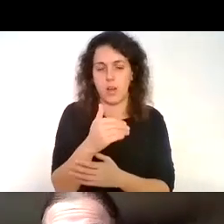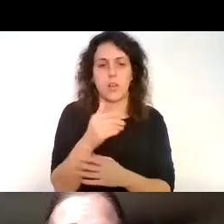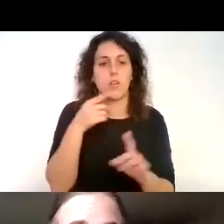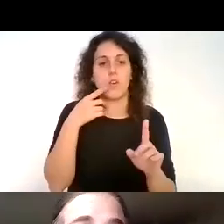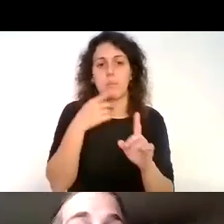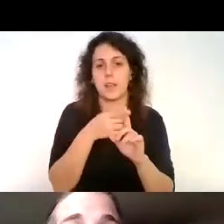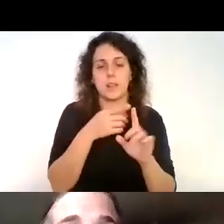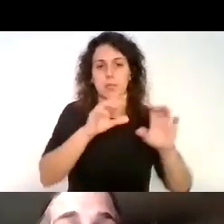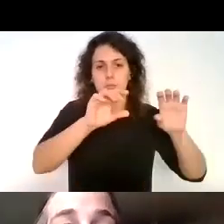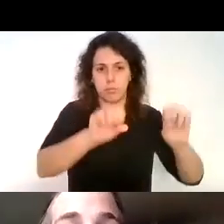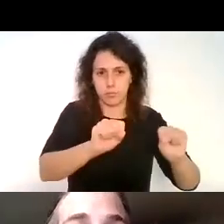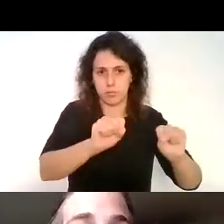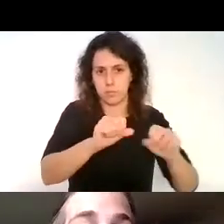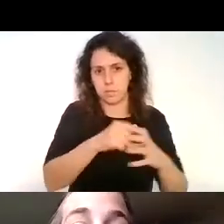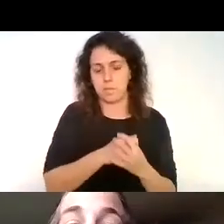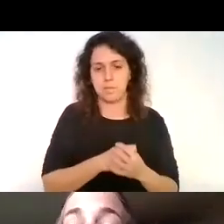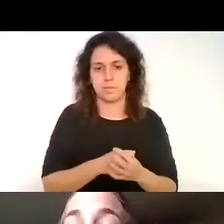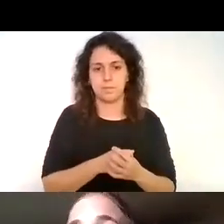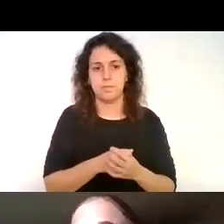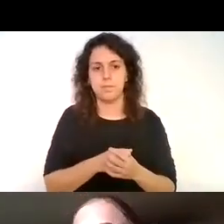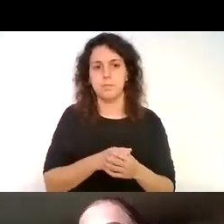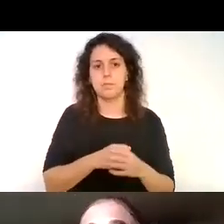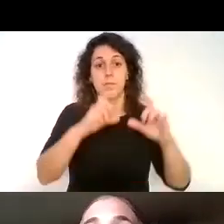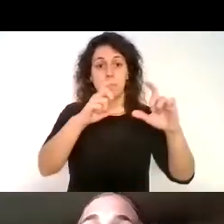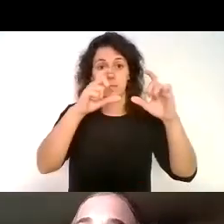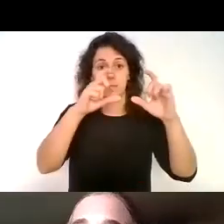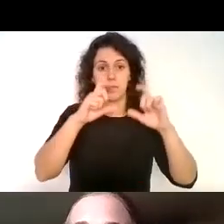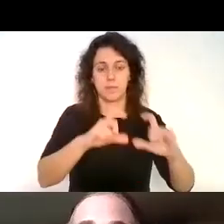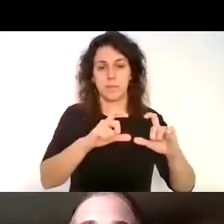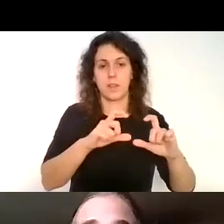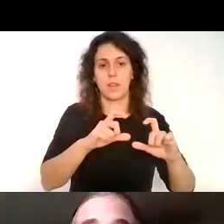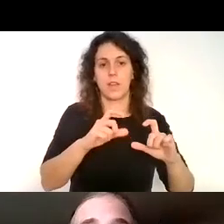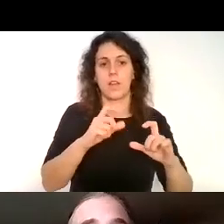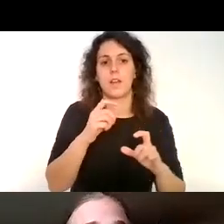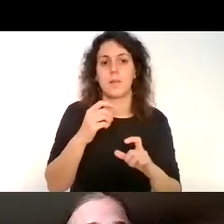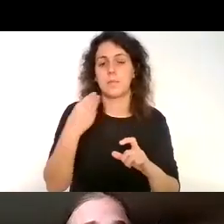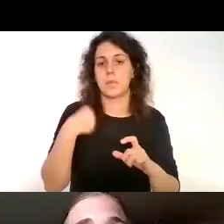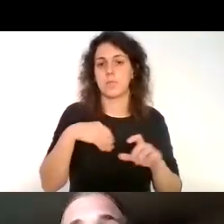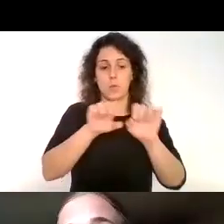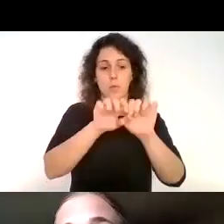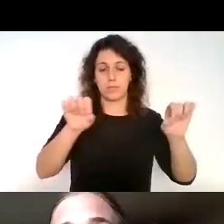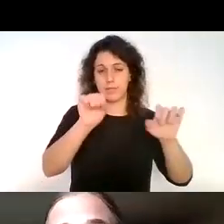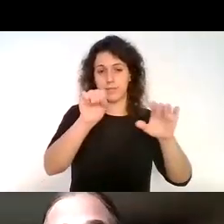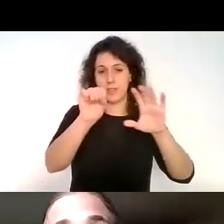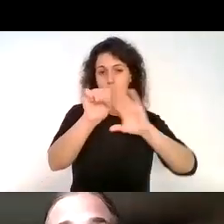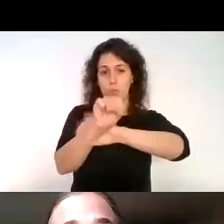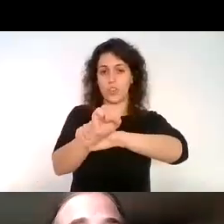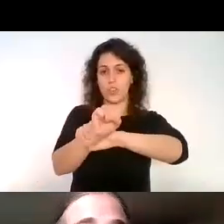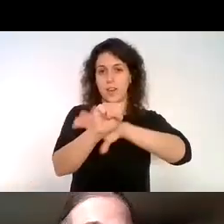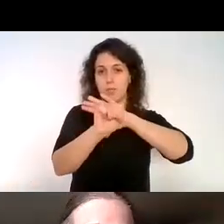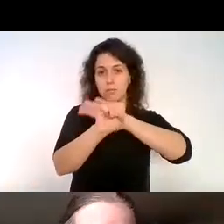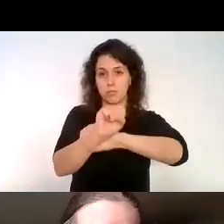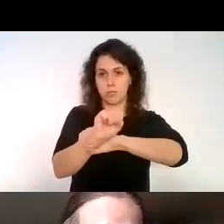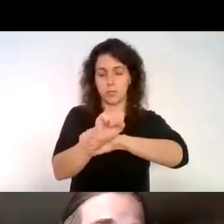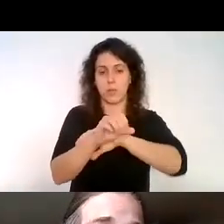afirmarse y otra que es afirmador de muñeca entonces si no tengo la motricidad fina